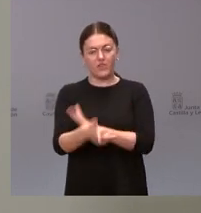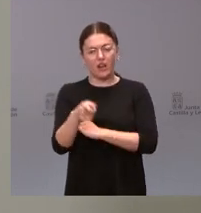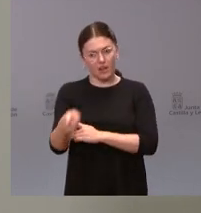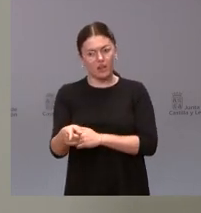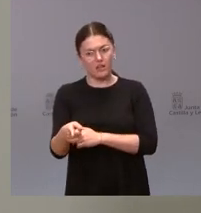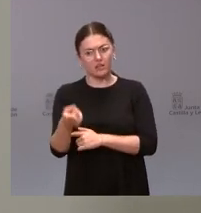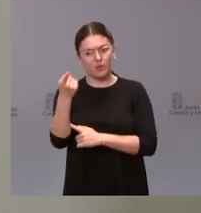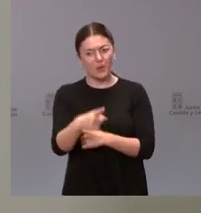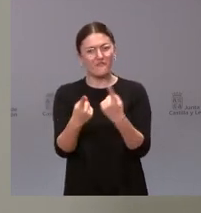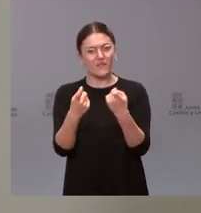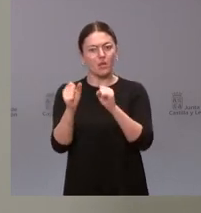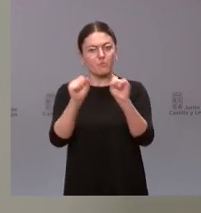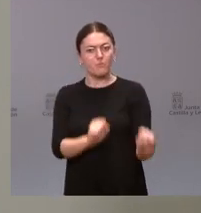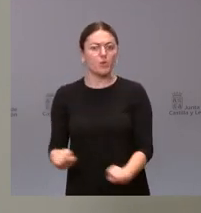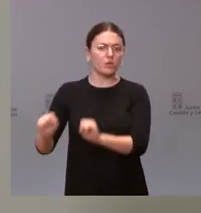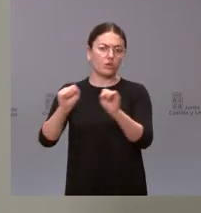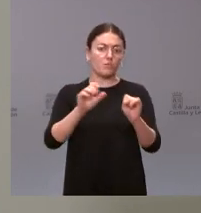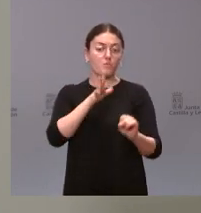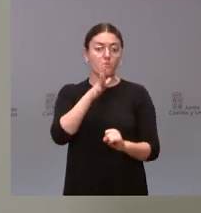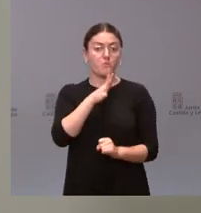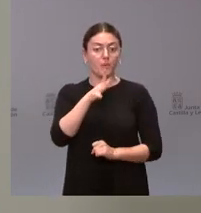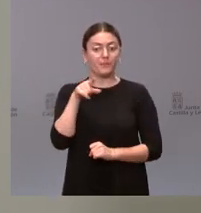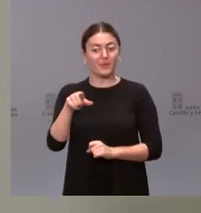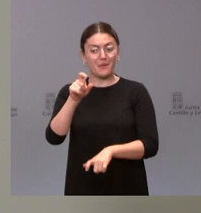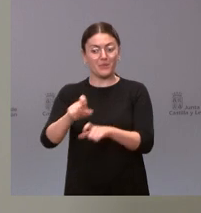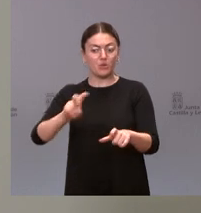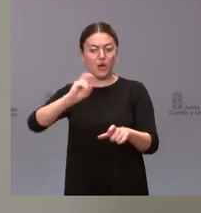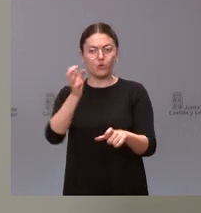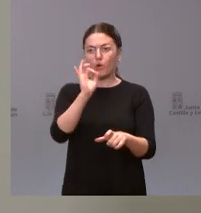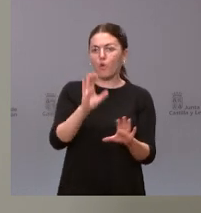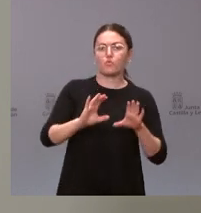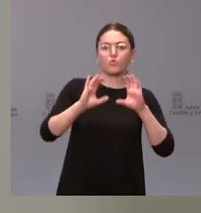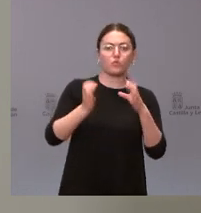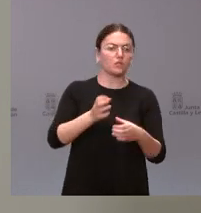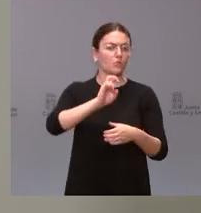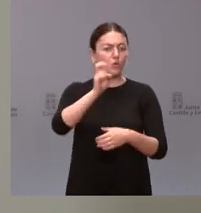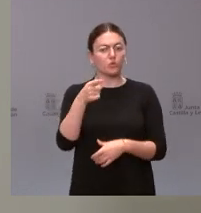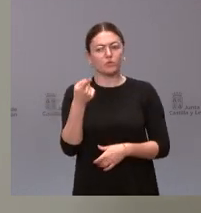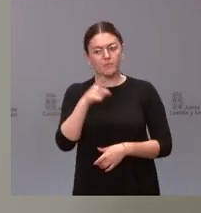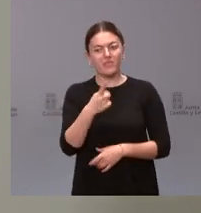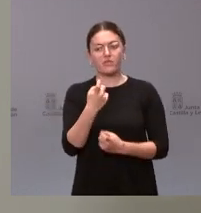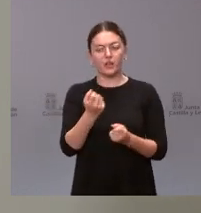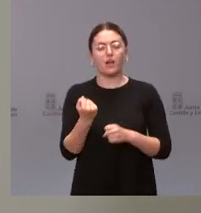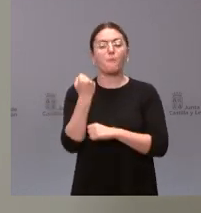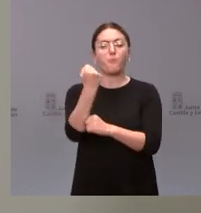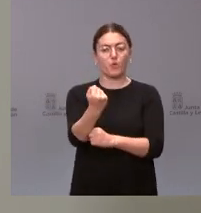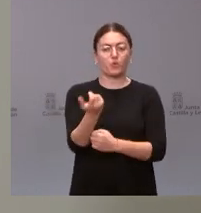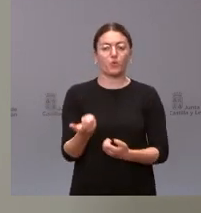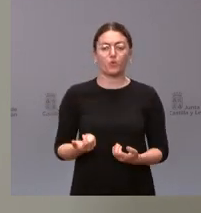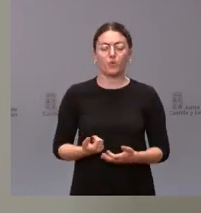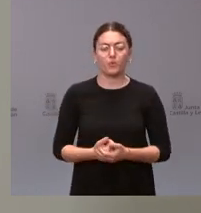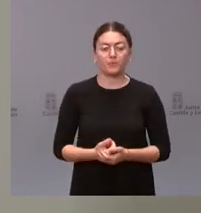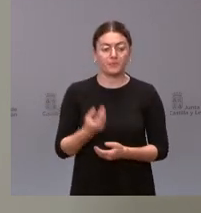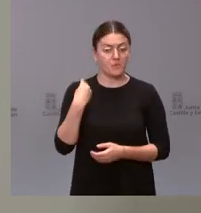protección por afectar a otro tipo de personas o colectivos que necesitan este apoyo y esto es